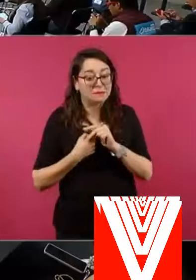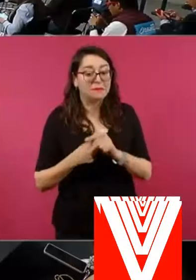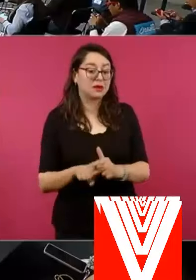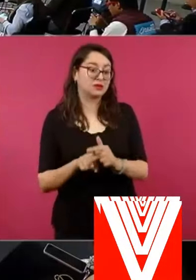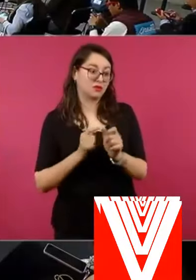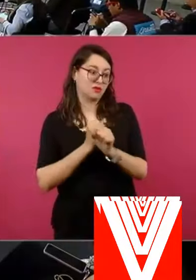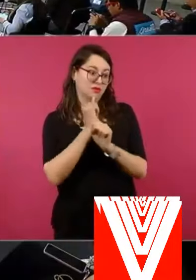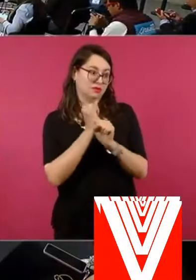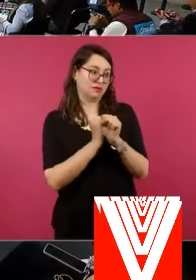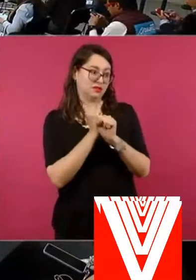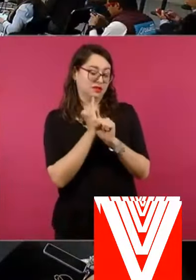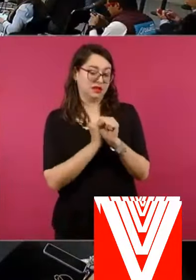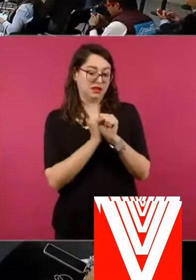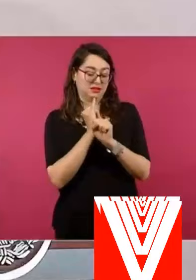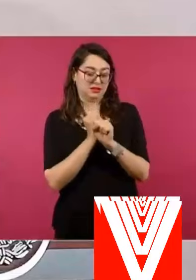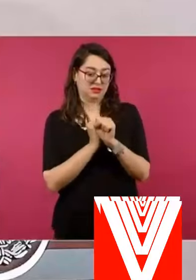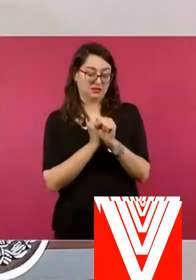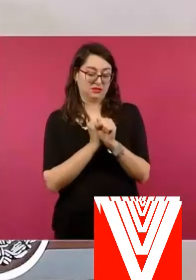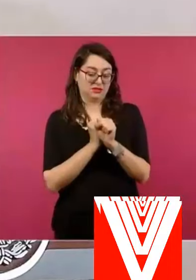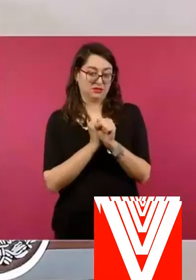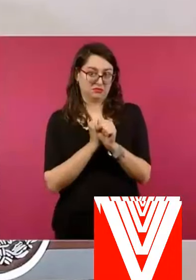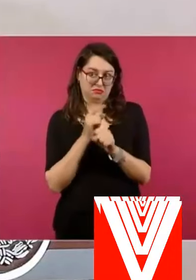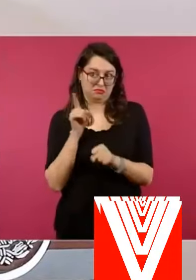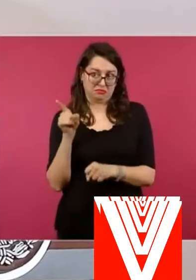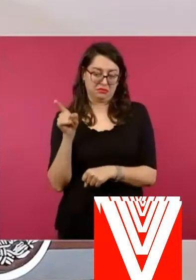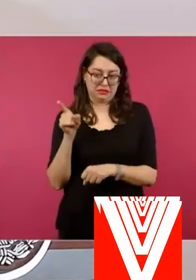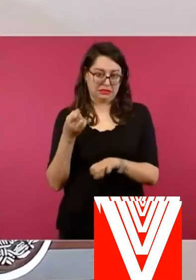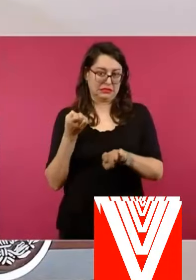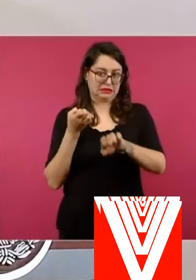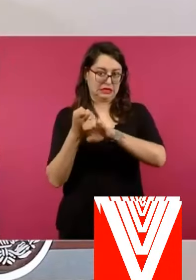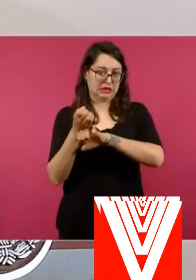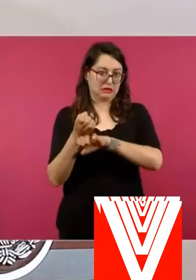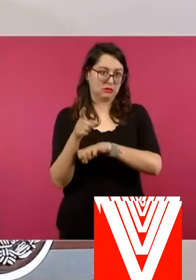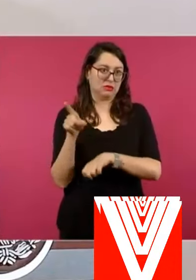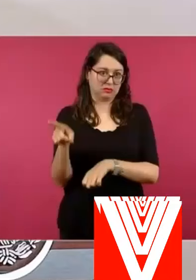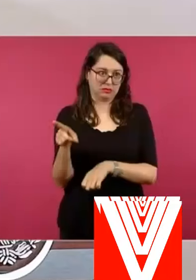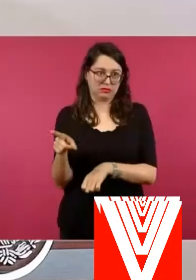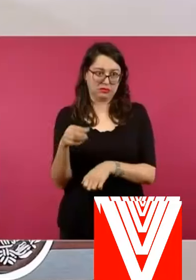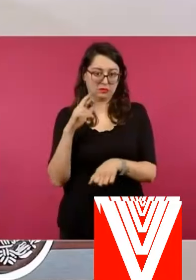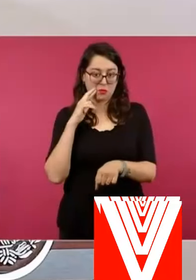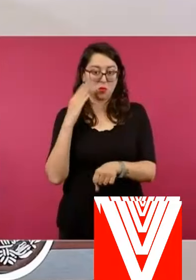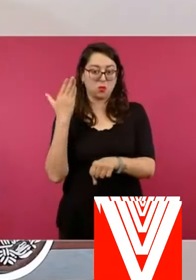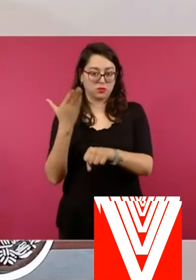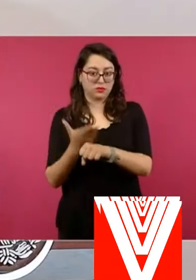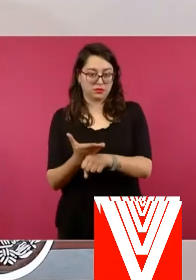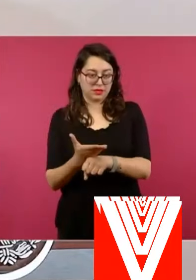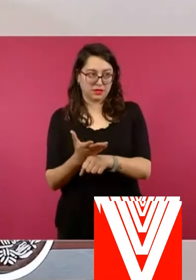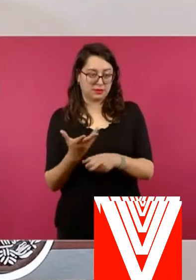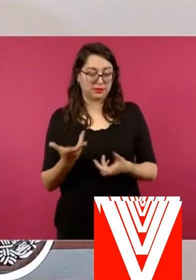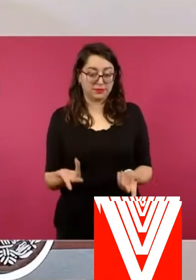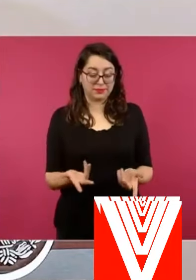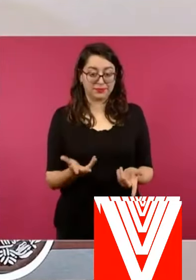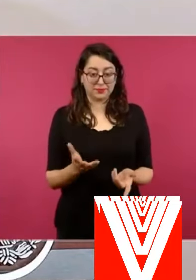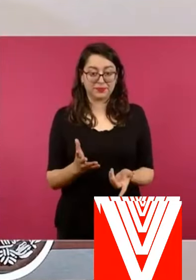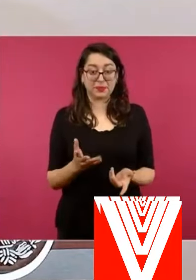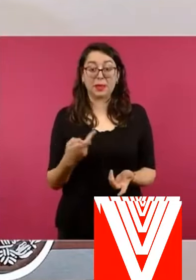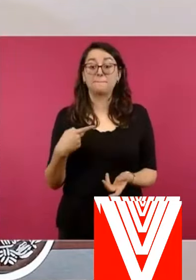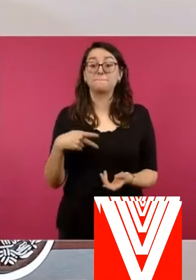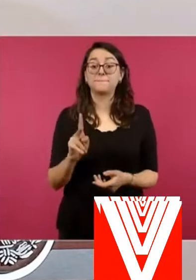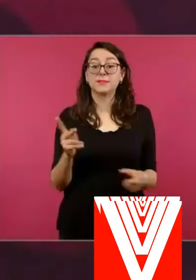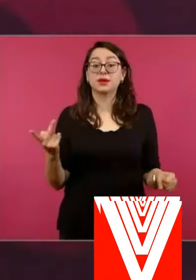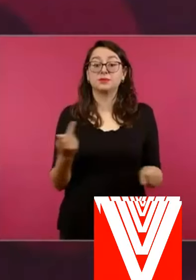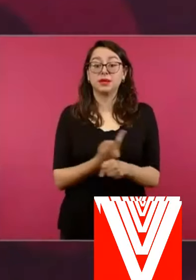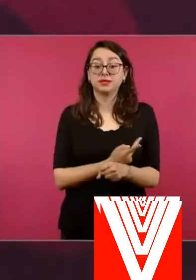Nosotros siempre hemos sostenido que lo de